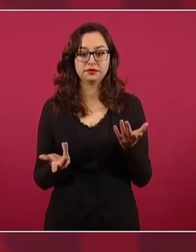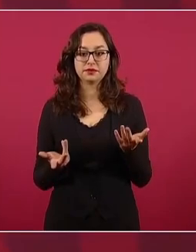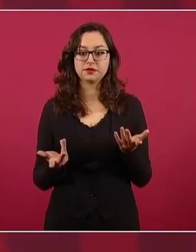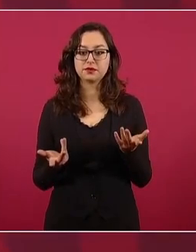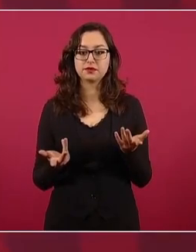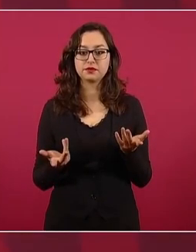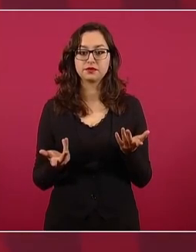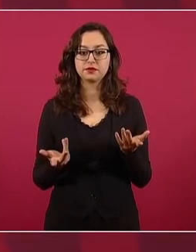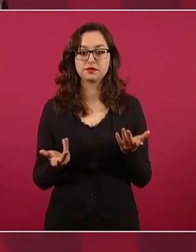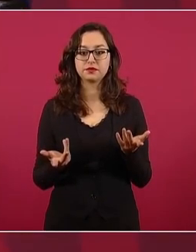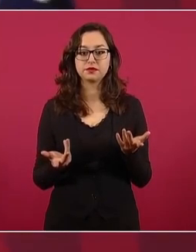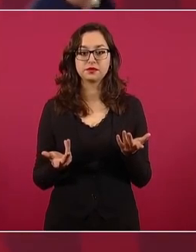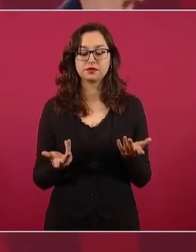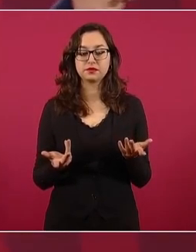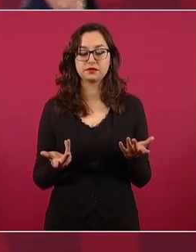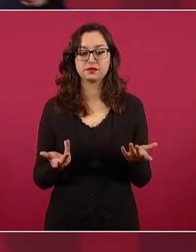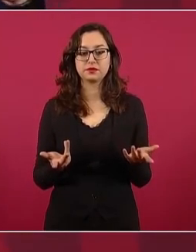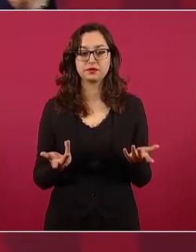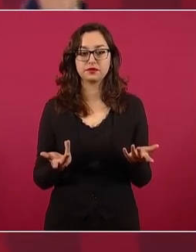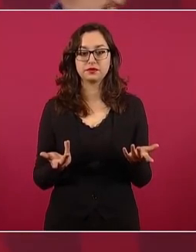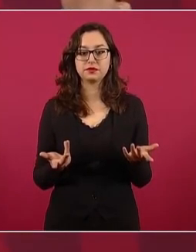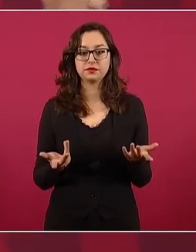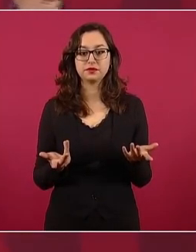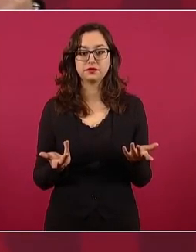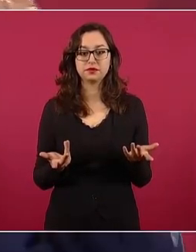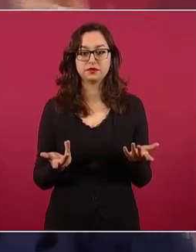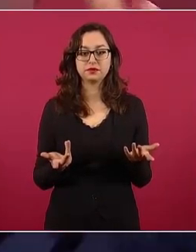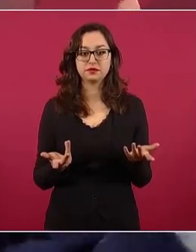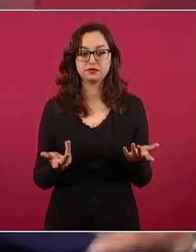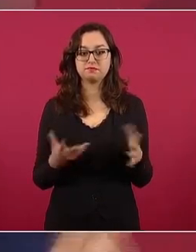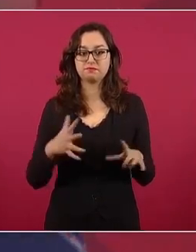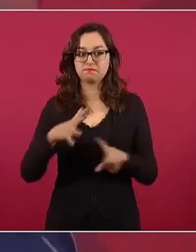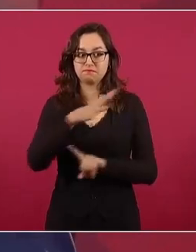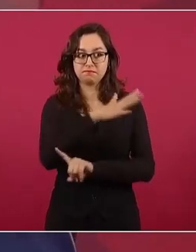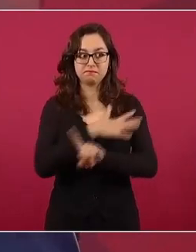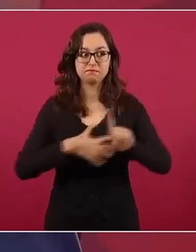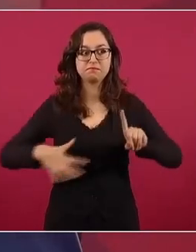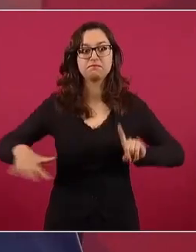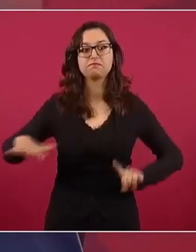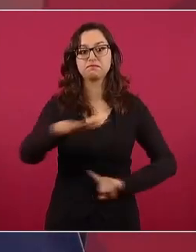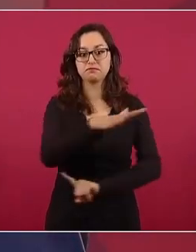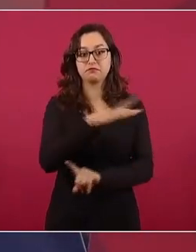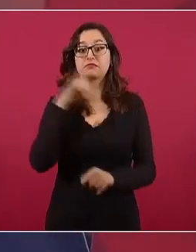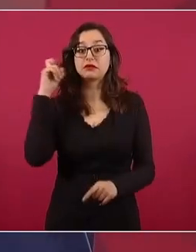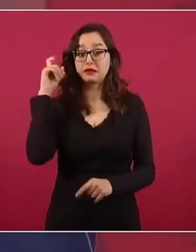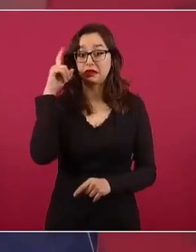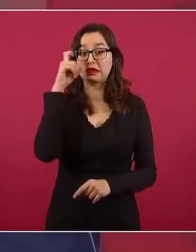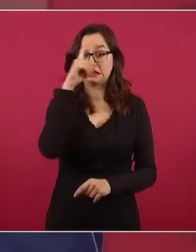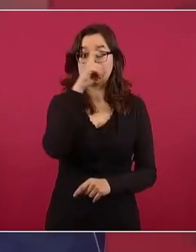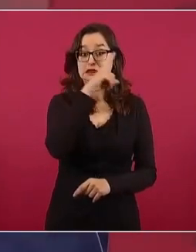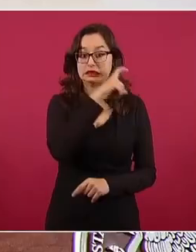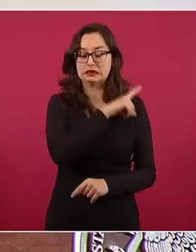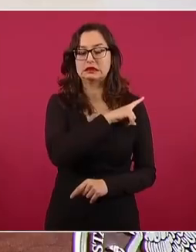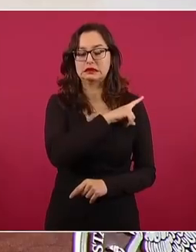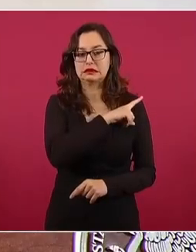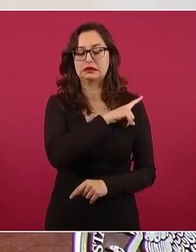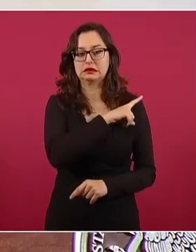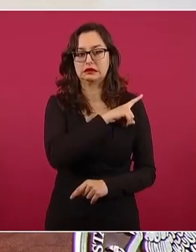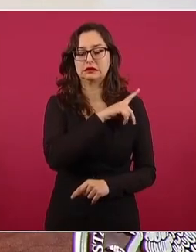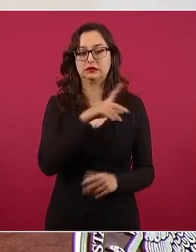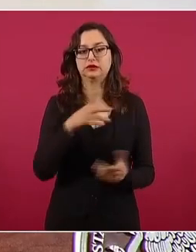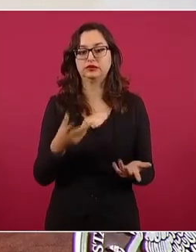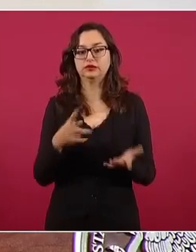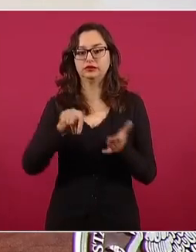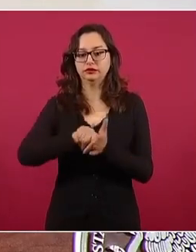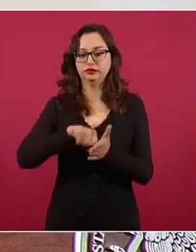En un ambiente difícil de